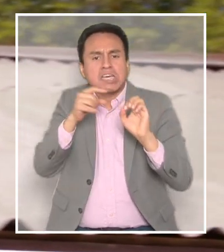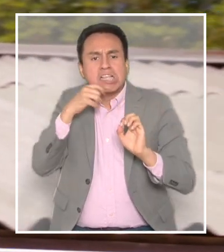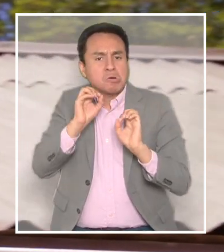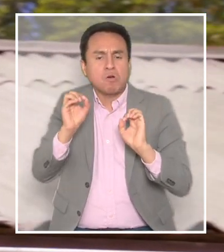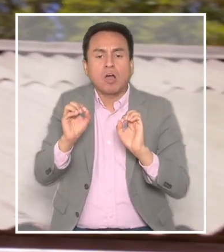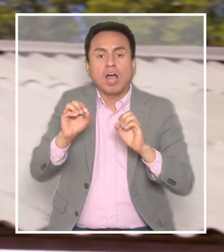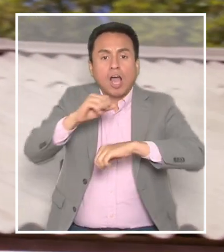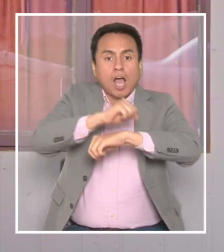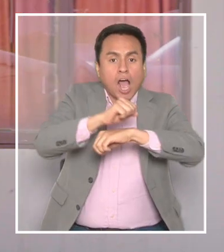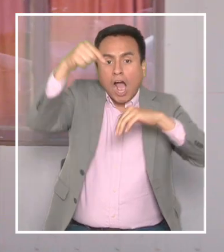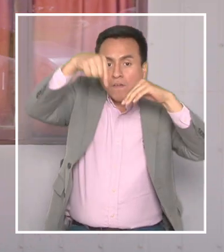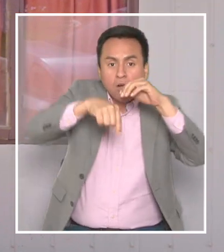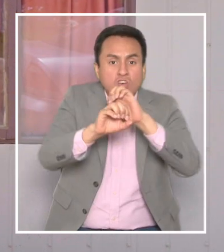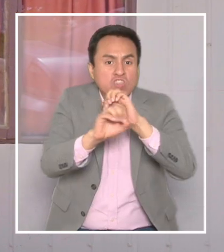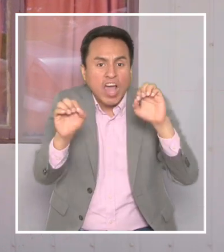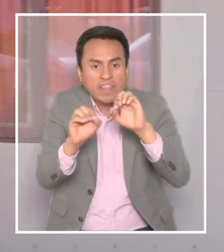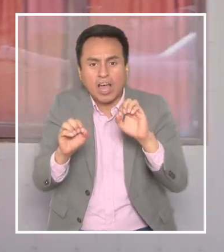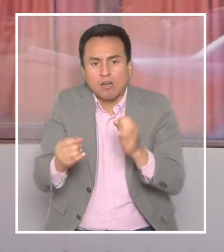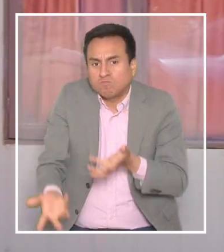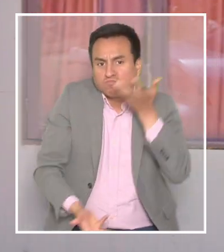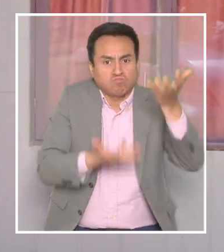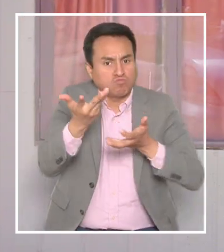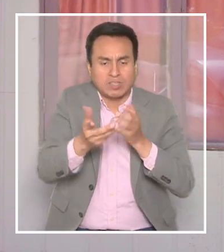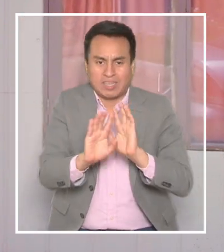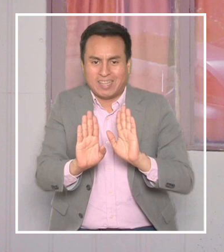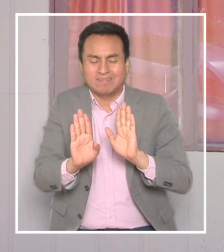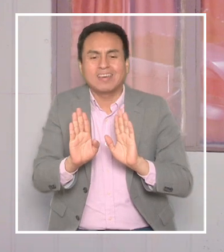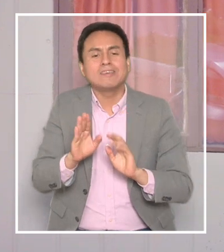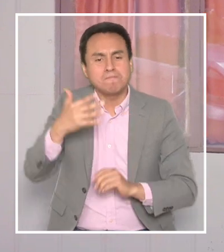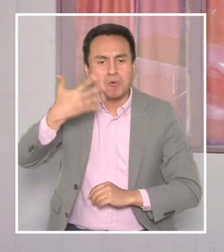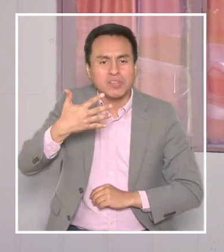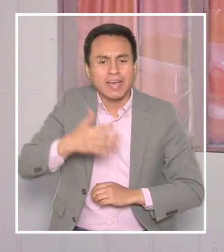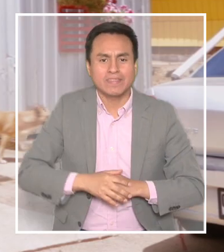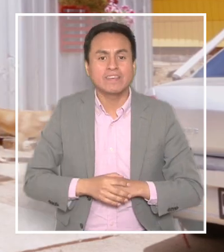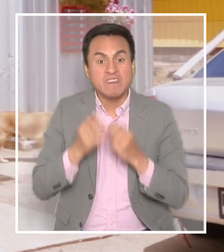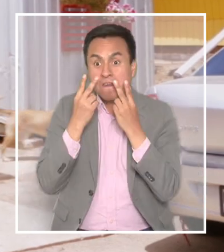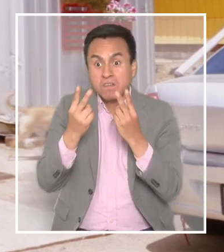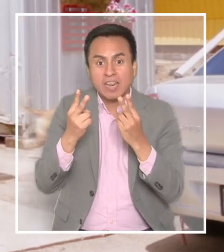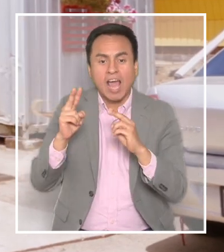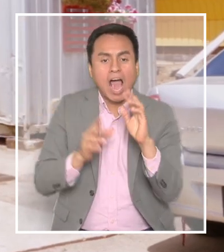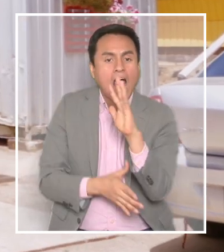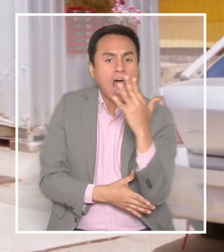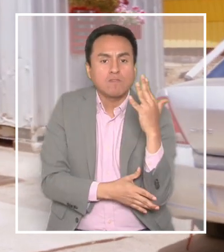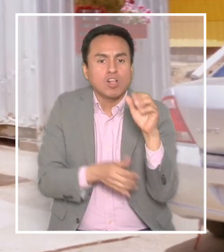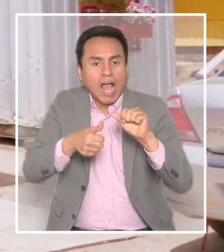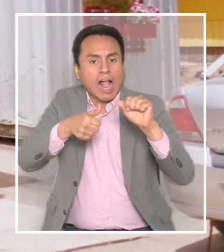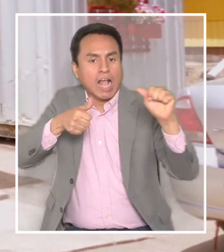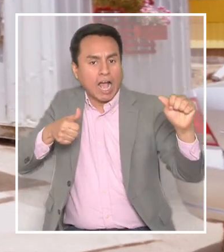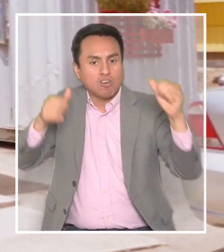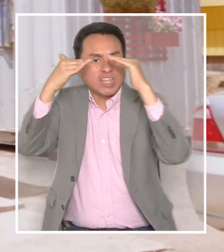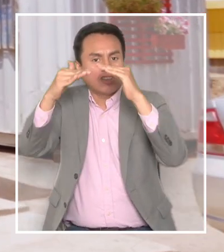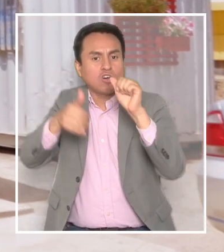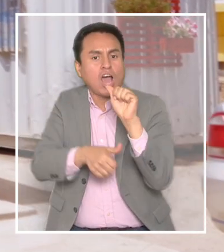ramas cerca, ventanas no hay nada debajo de ellas que sea combustible para un incendio forestal. Es importante ver que los